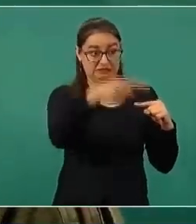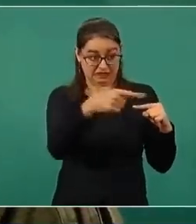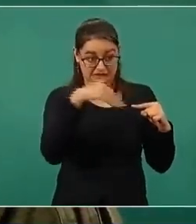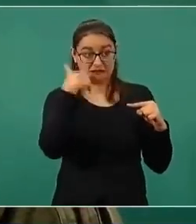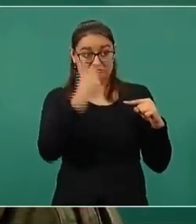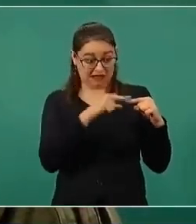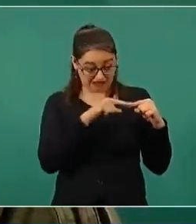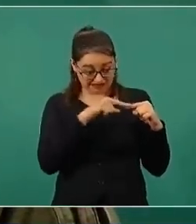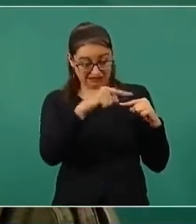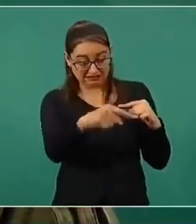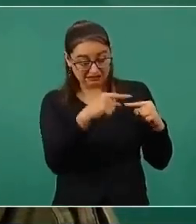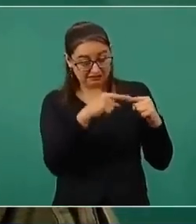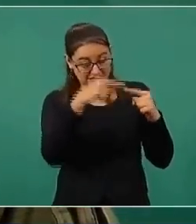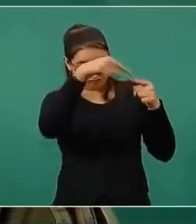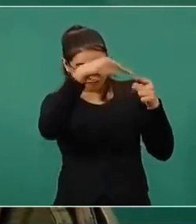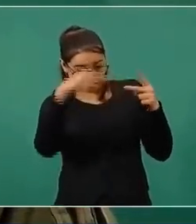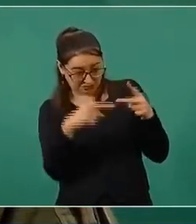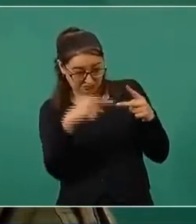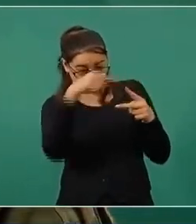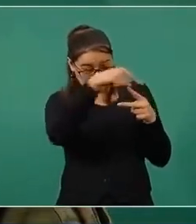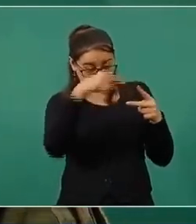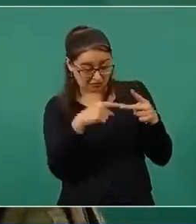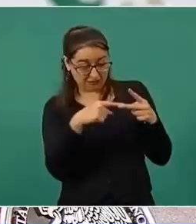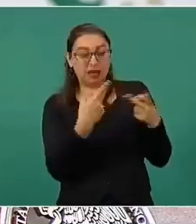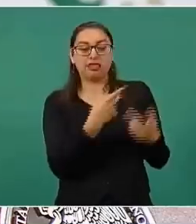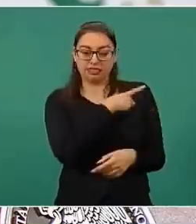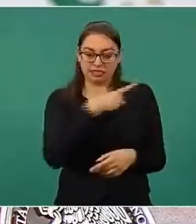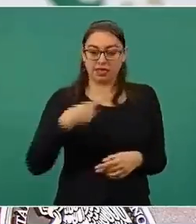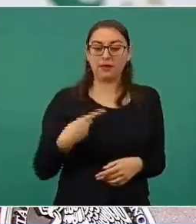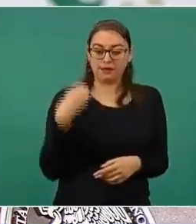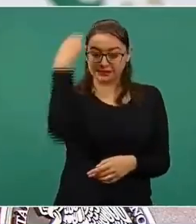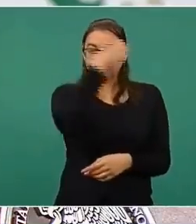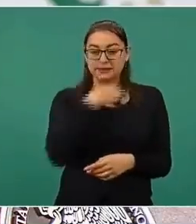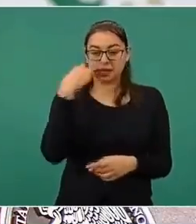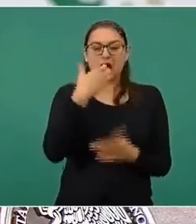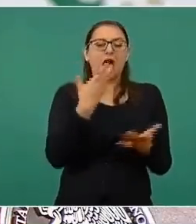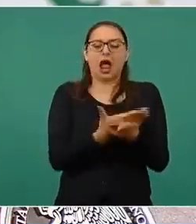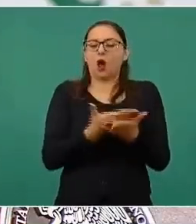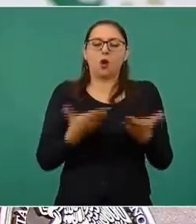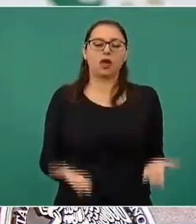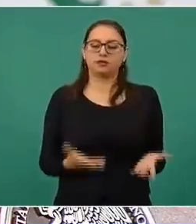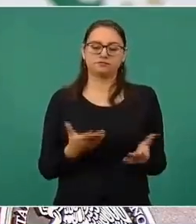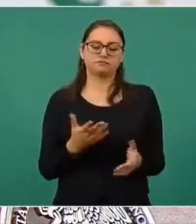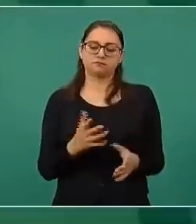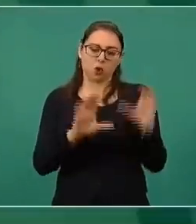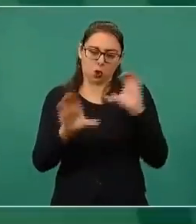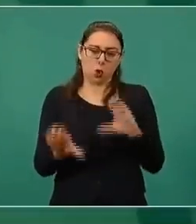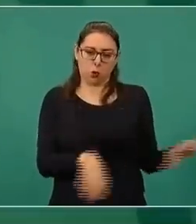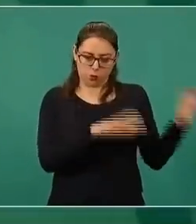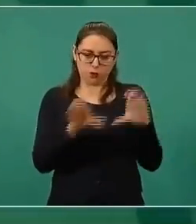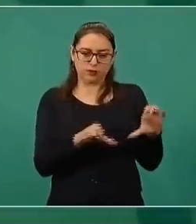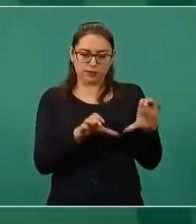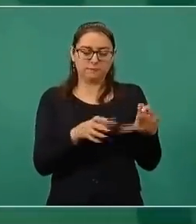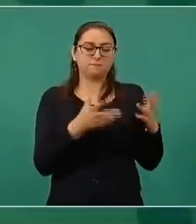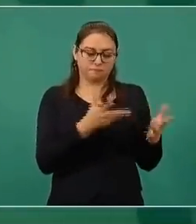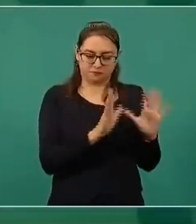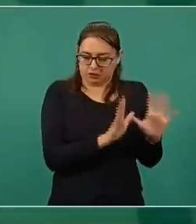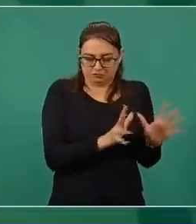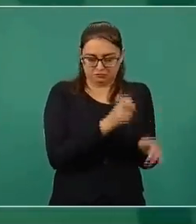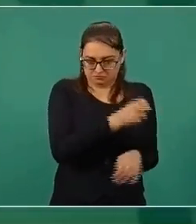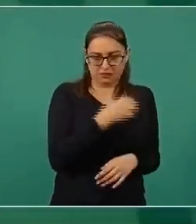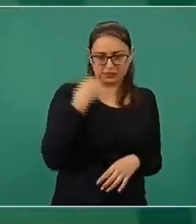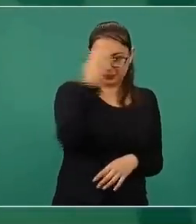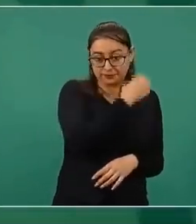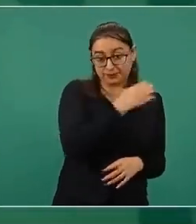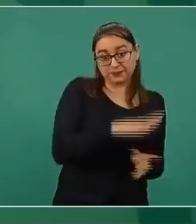mediante exámenes, por escrito, son ahora digitales. Y la promoción superior, ahí